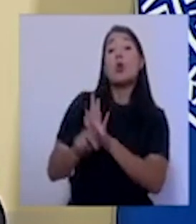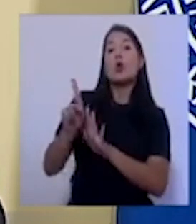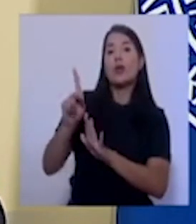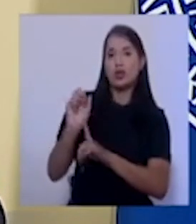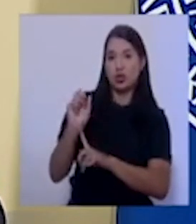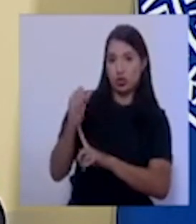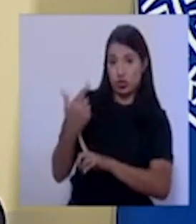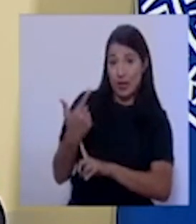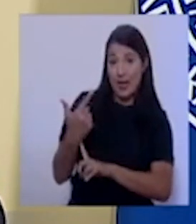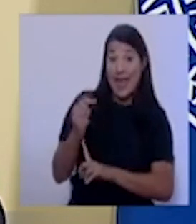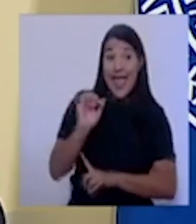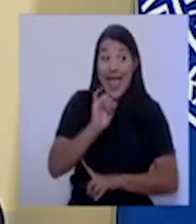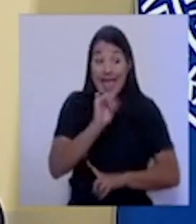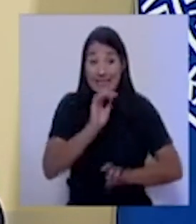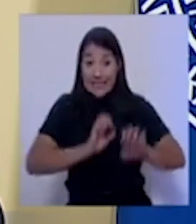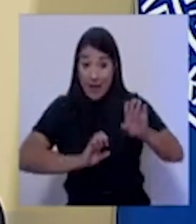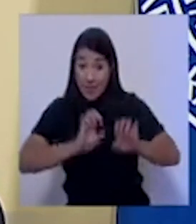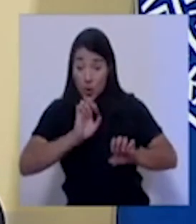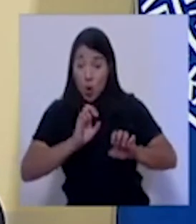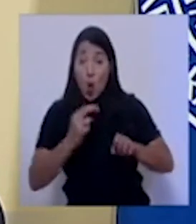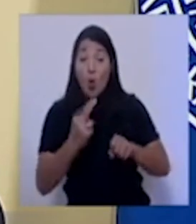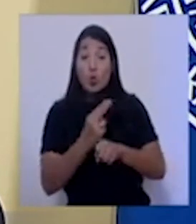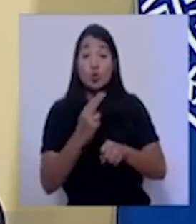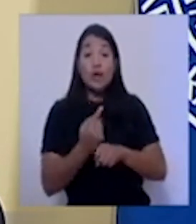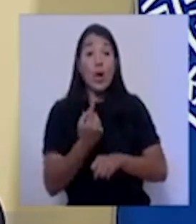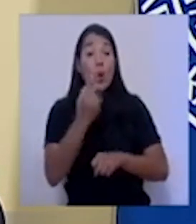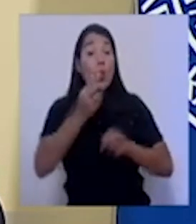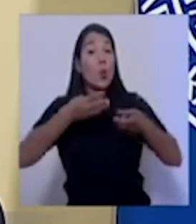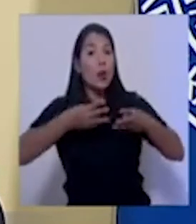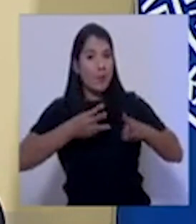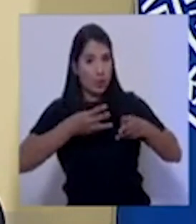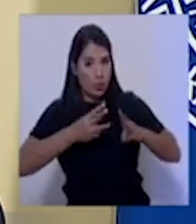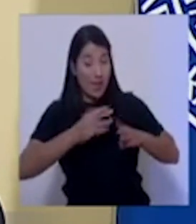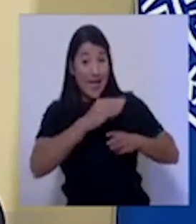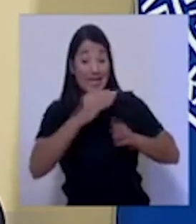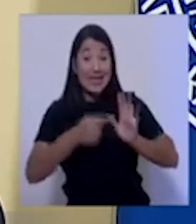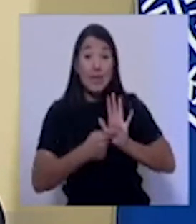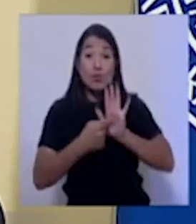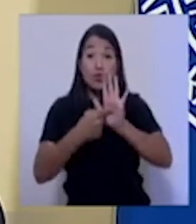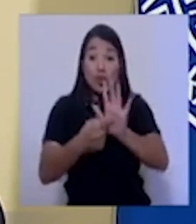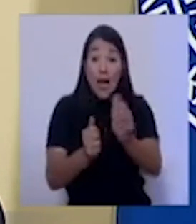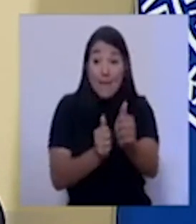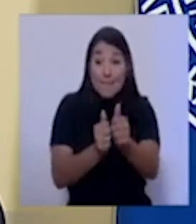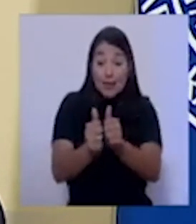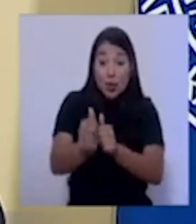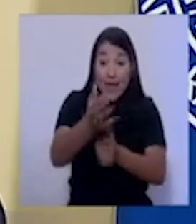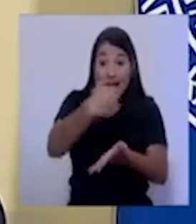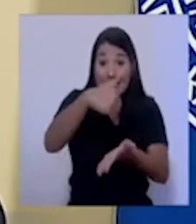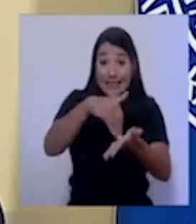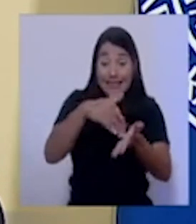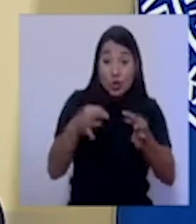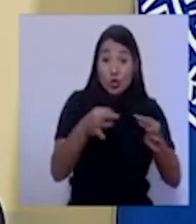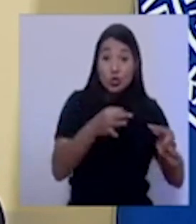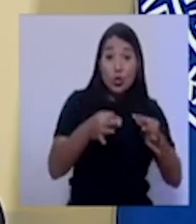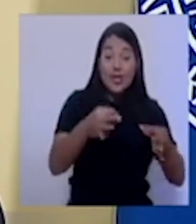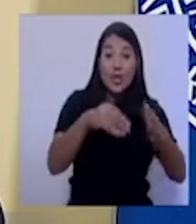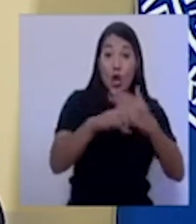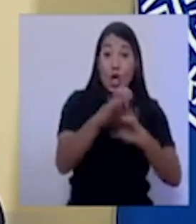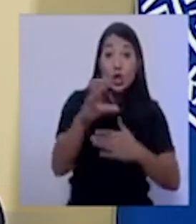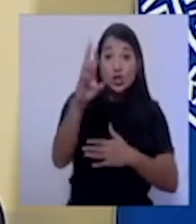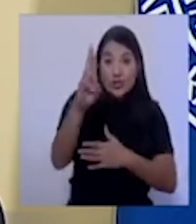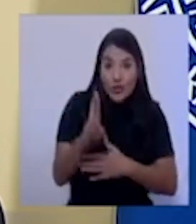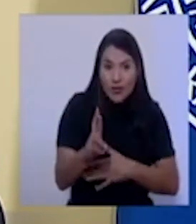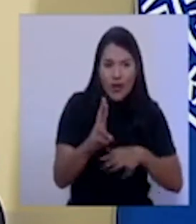se demostró que la mayoría de los centros de desarrollo turístico del país tenían muy buenos indicadores de progreso social,